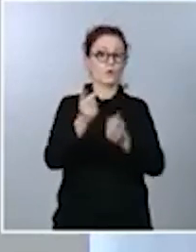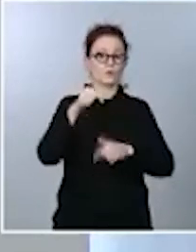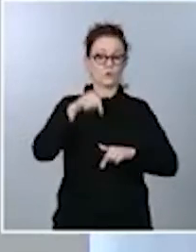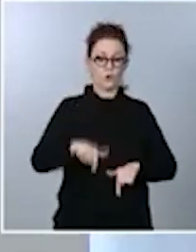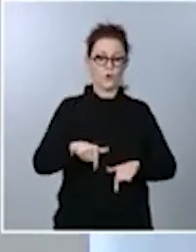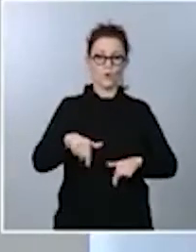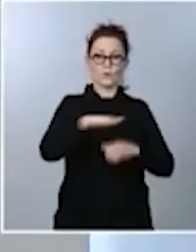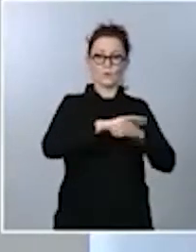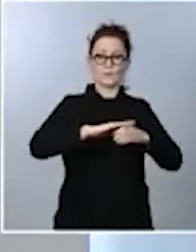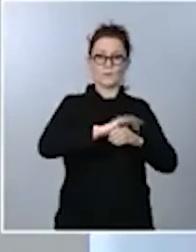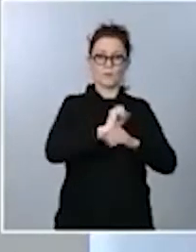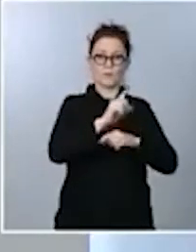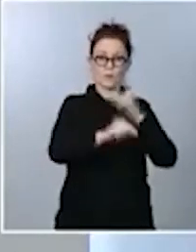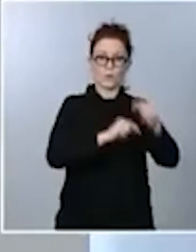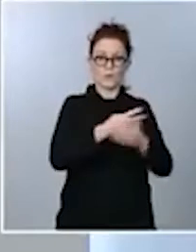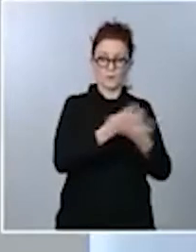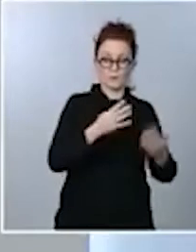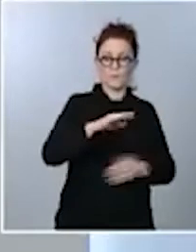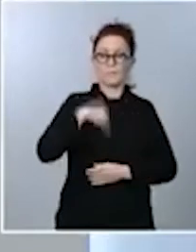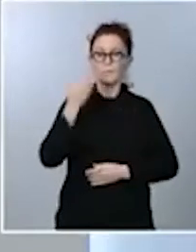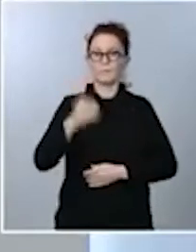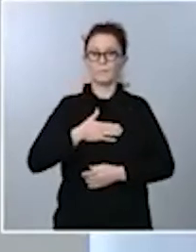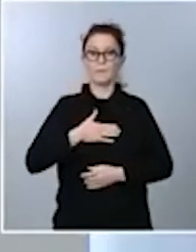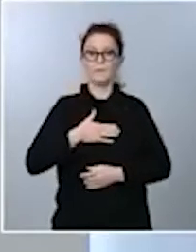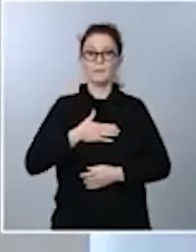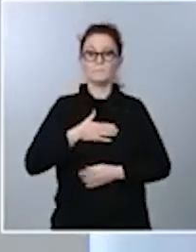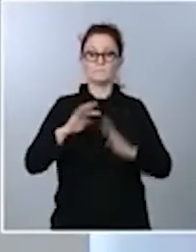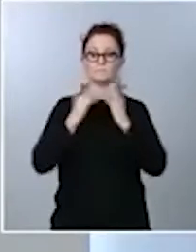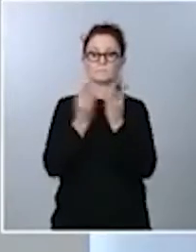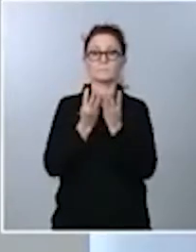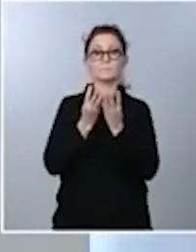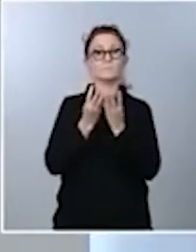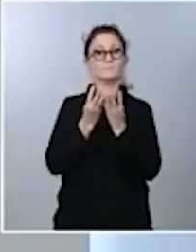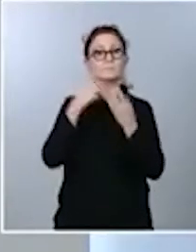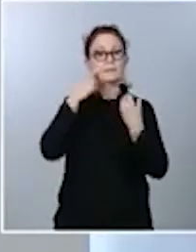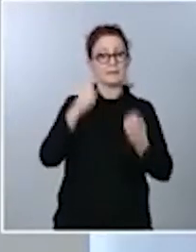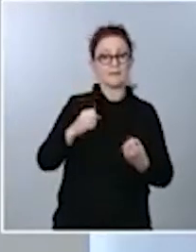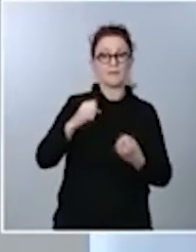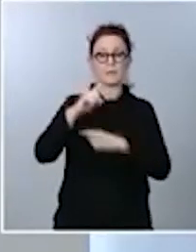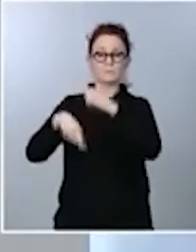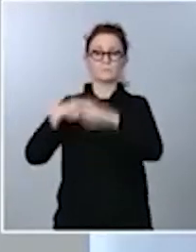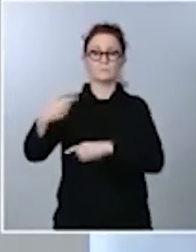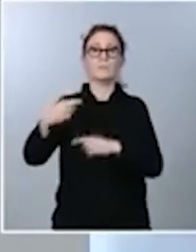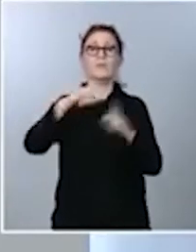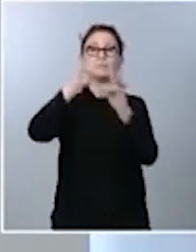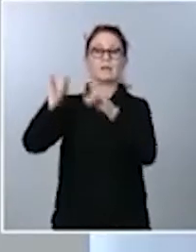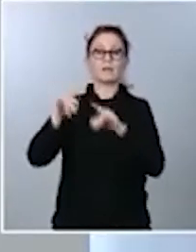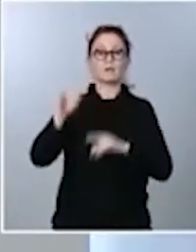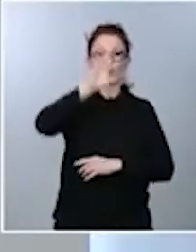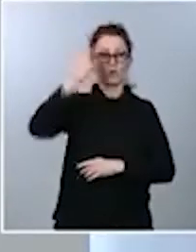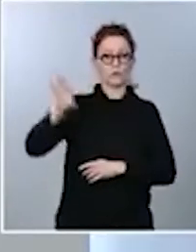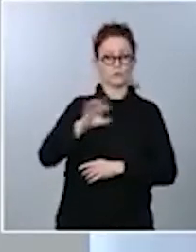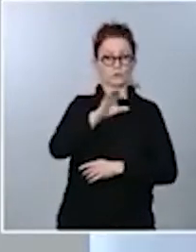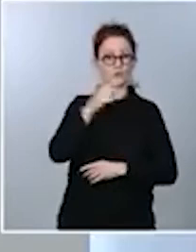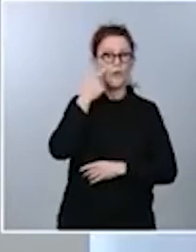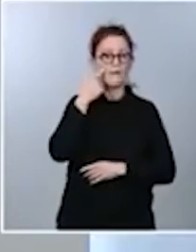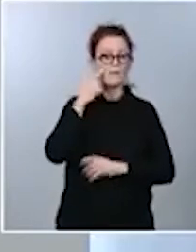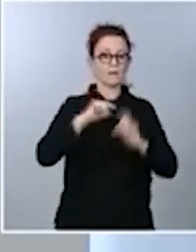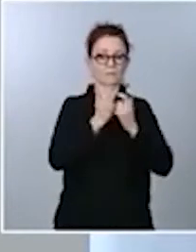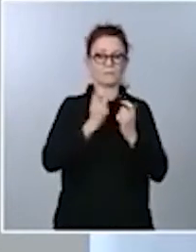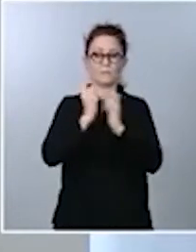-19, mañana una reunión con los consejeros de Sanidad, el jueves al Intertotel, vamos a ver, quedan de sí. puedo anticipar